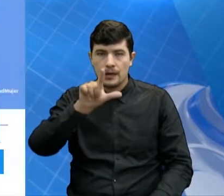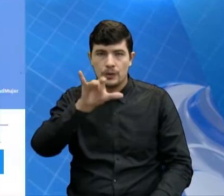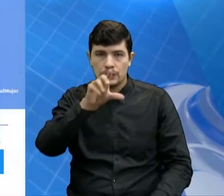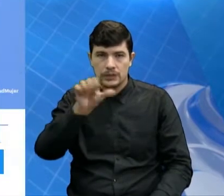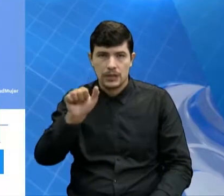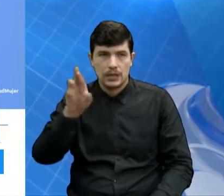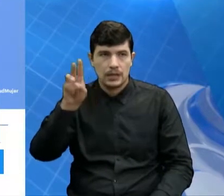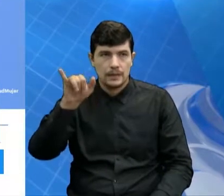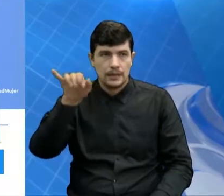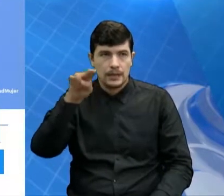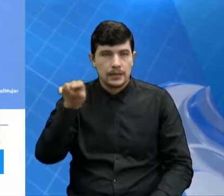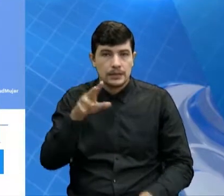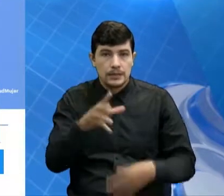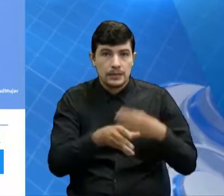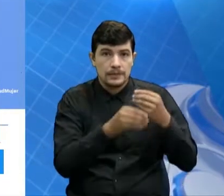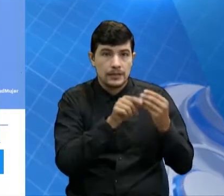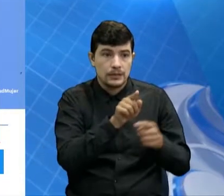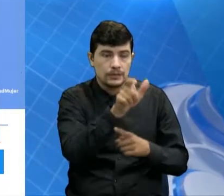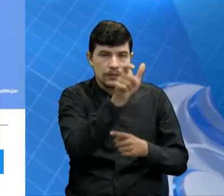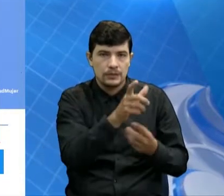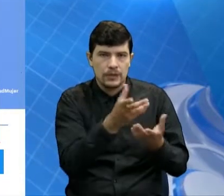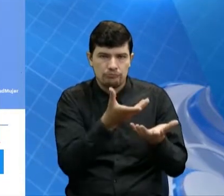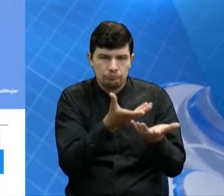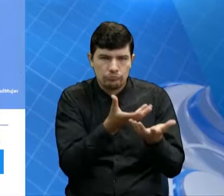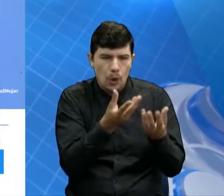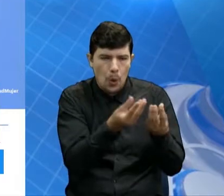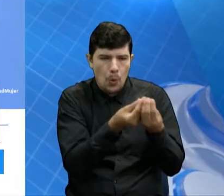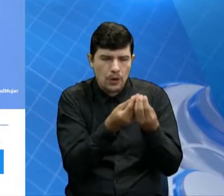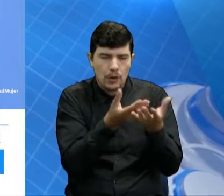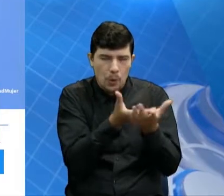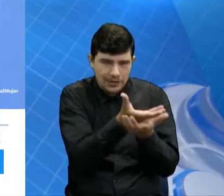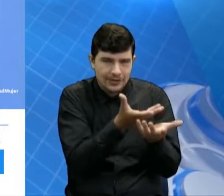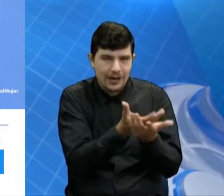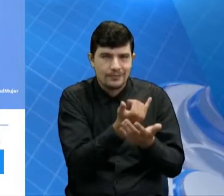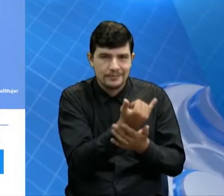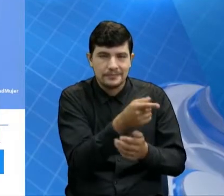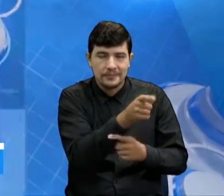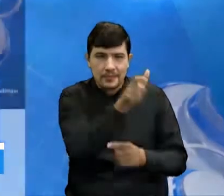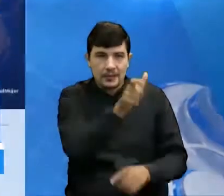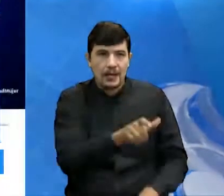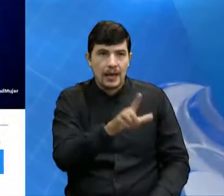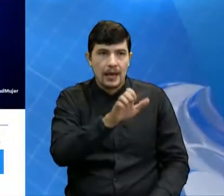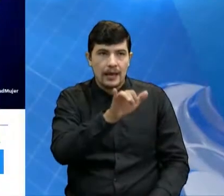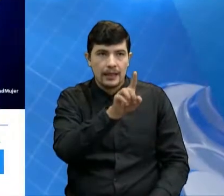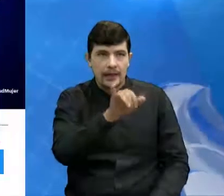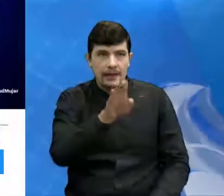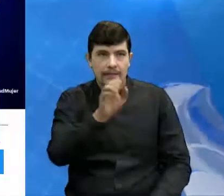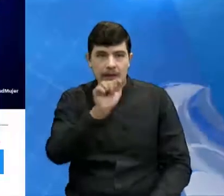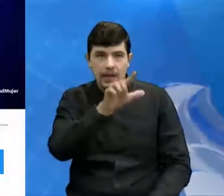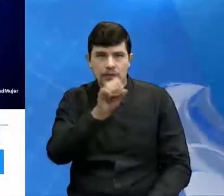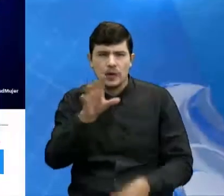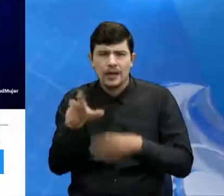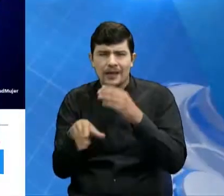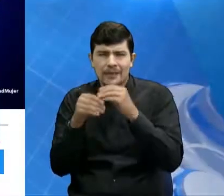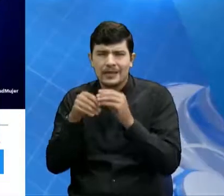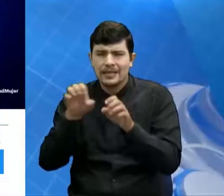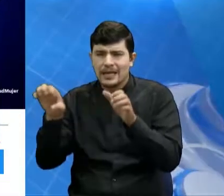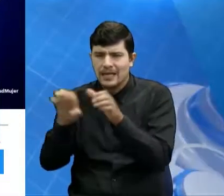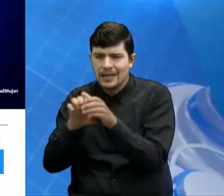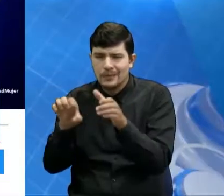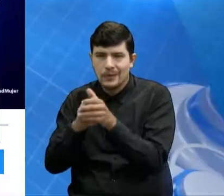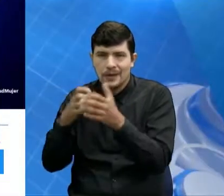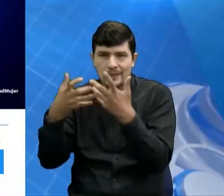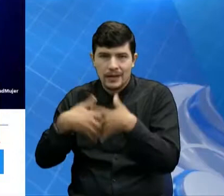igualmente la consejera, la doctora Heidi Gallo va a estar acompañándonos, y todos los demás equipos empresariales directamente de la